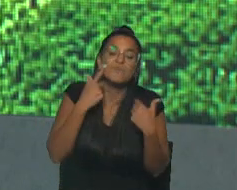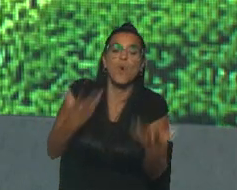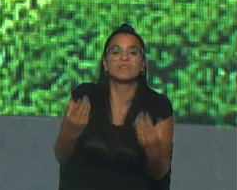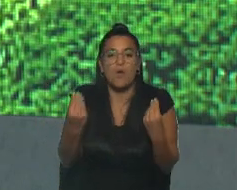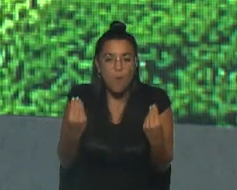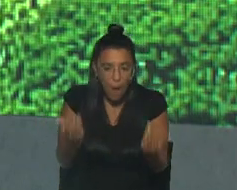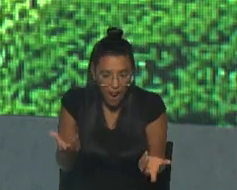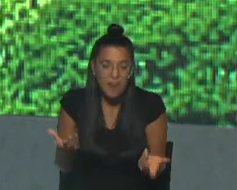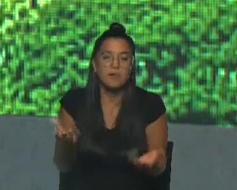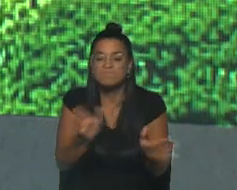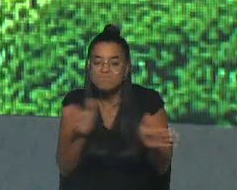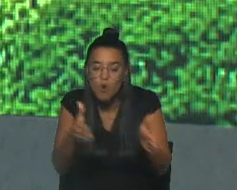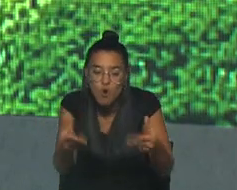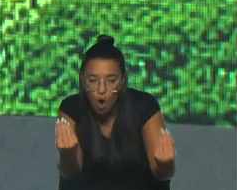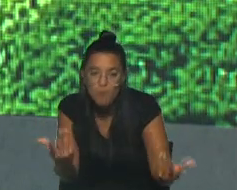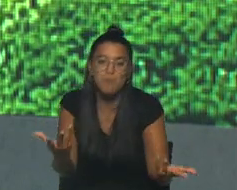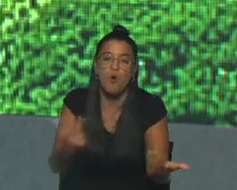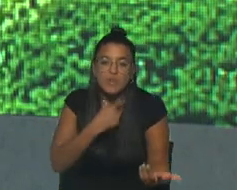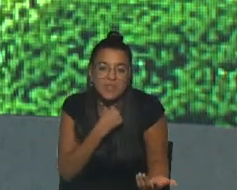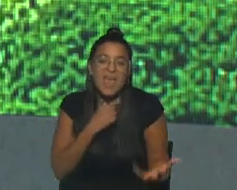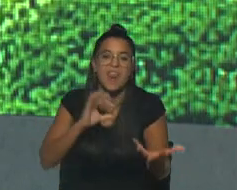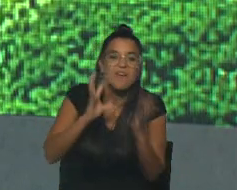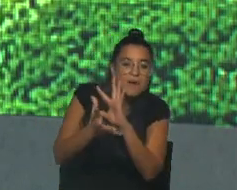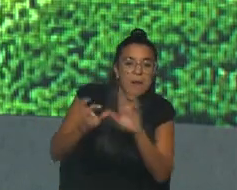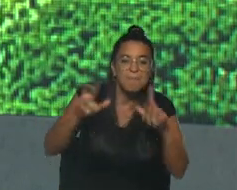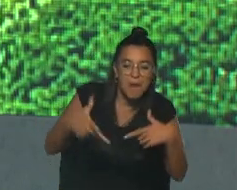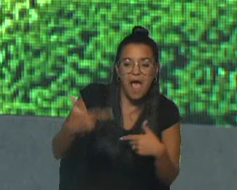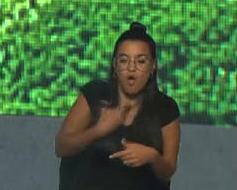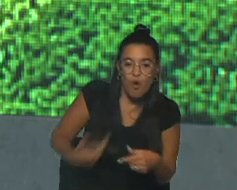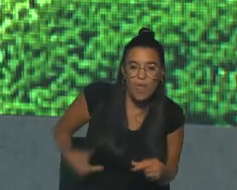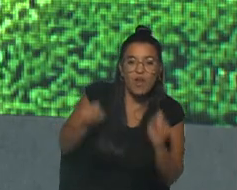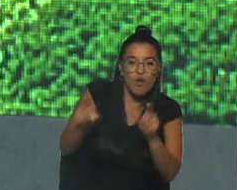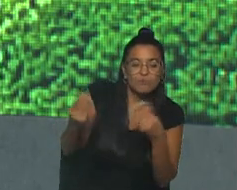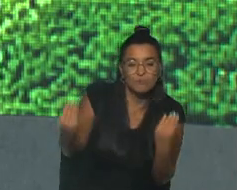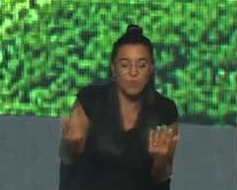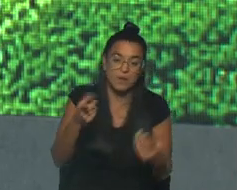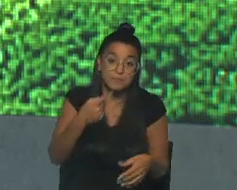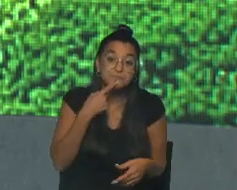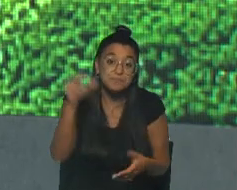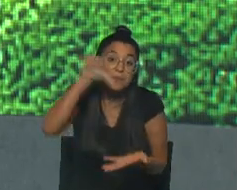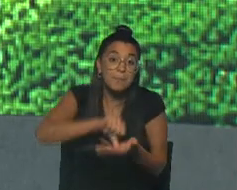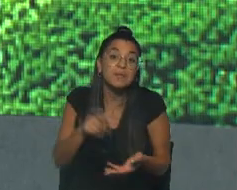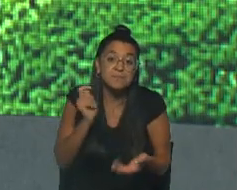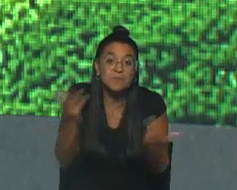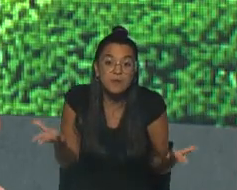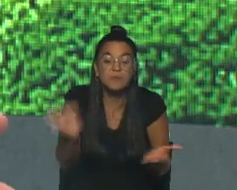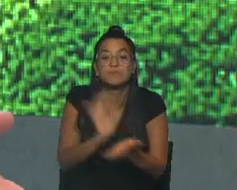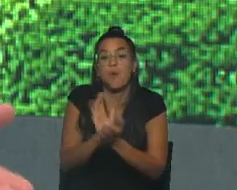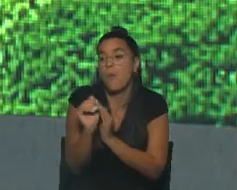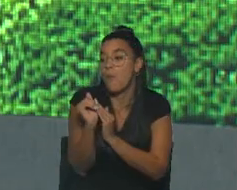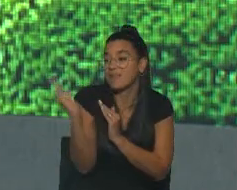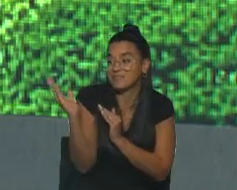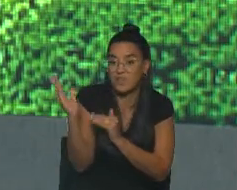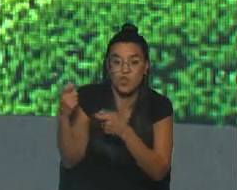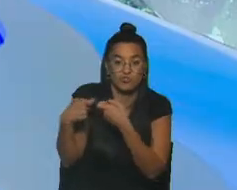cuál es el rumbo que se le quiere dar a determinado gobierno de determinado país. Y ese determinado país es nada más y nada menos que nuestro vecino y nuestro